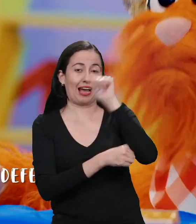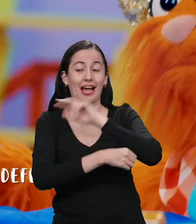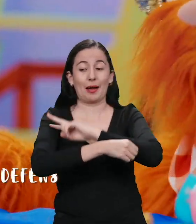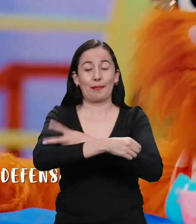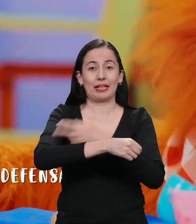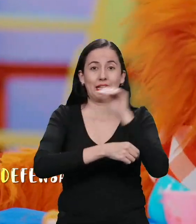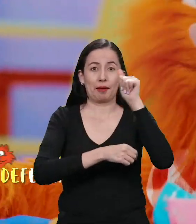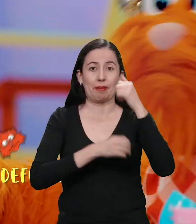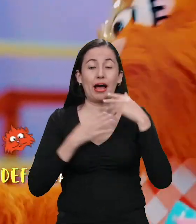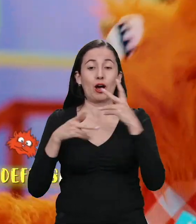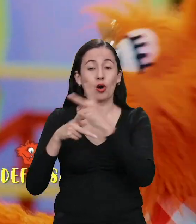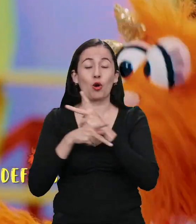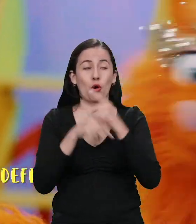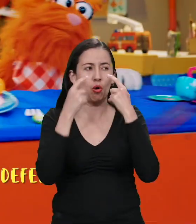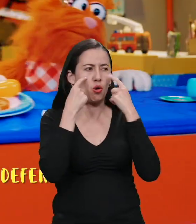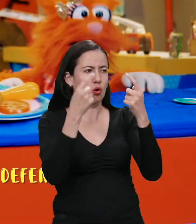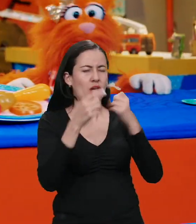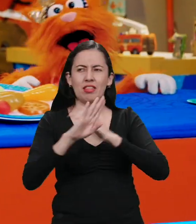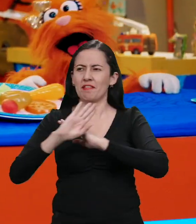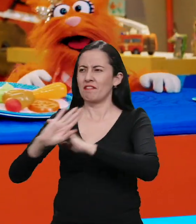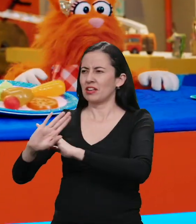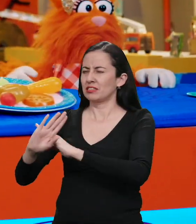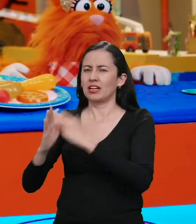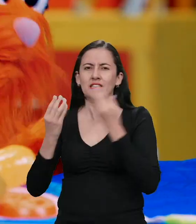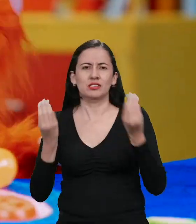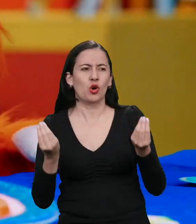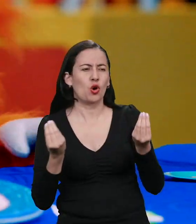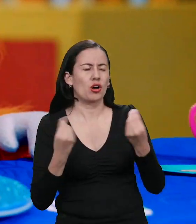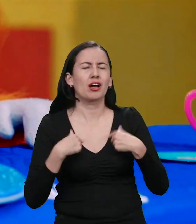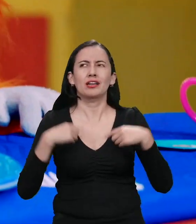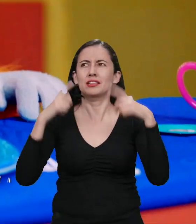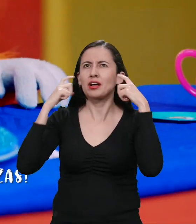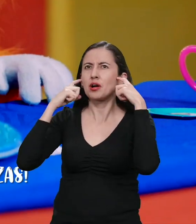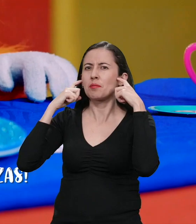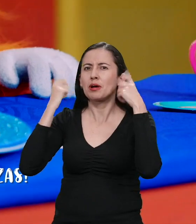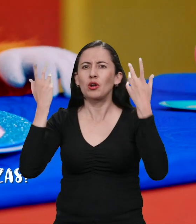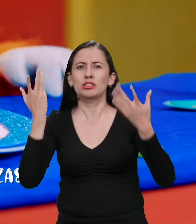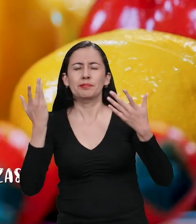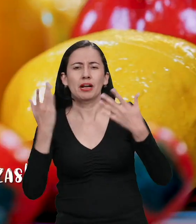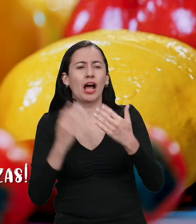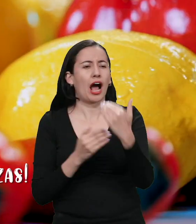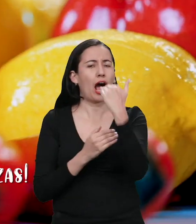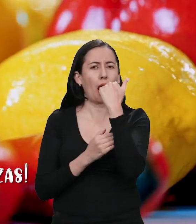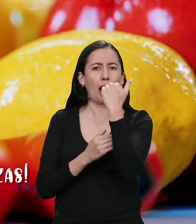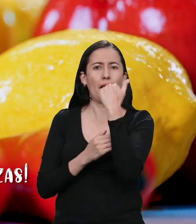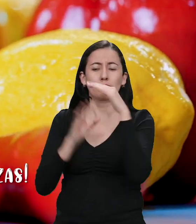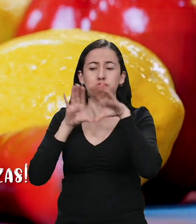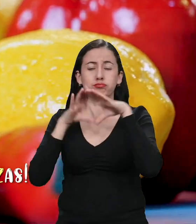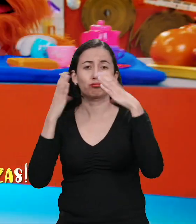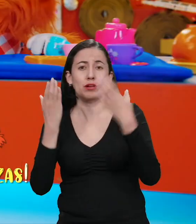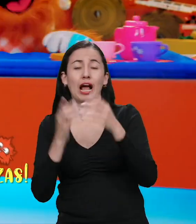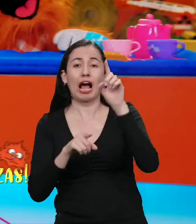la piel, las defensas. ¿Defensas? Zanahorias, mangos,